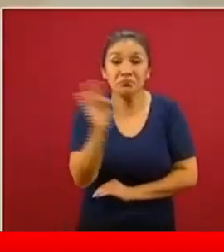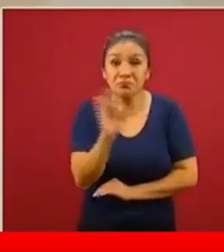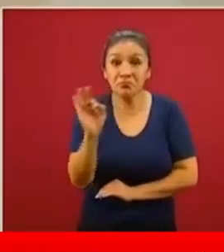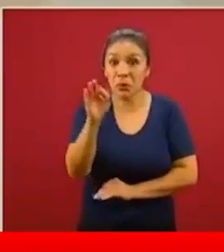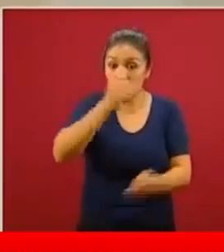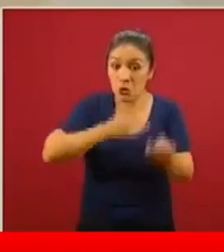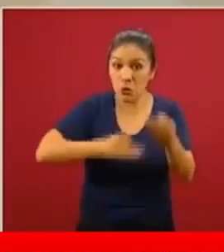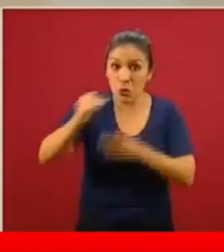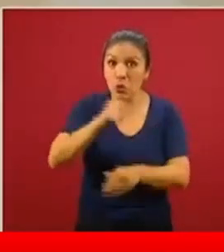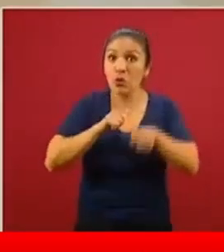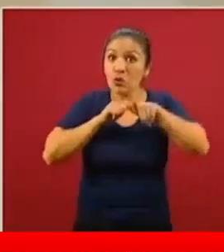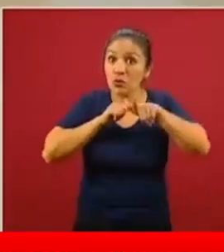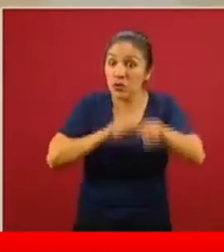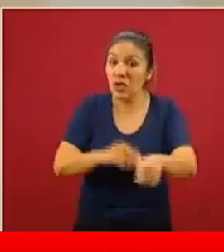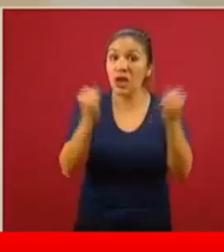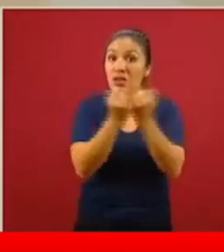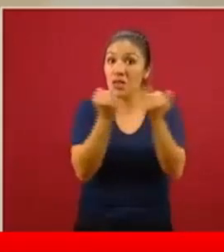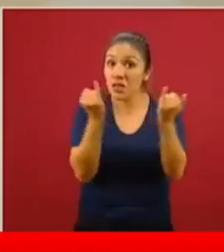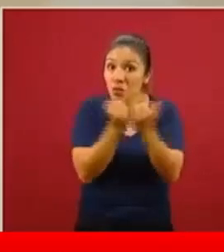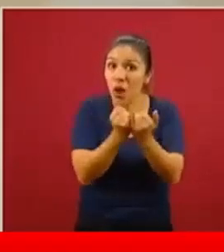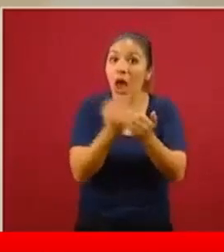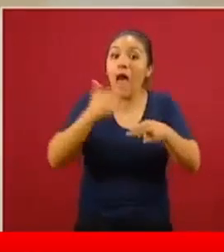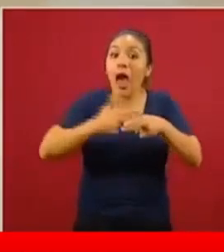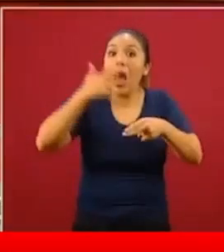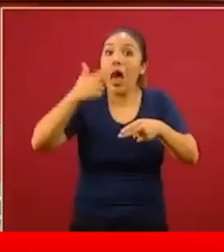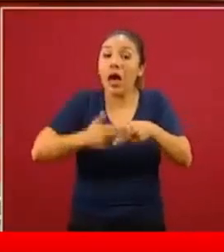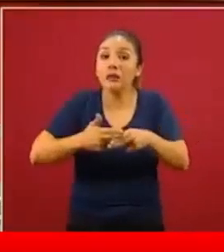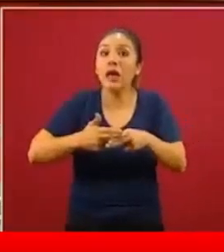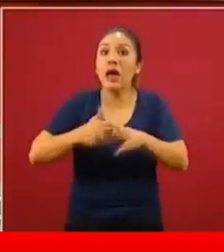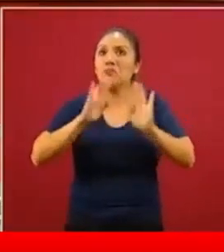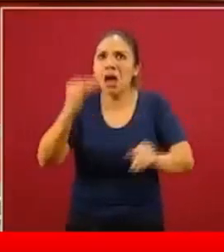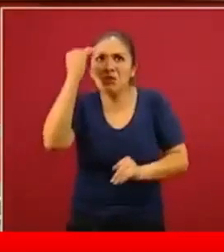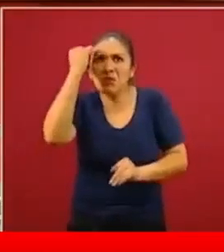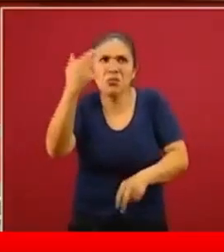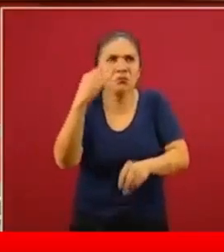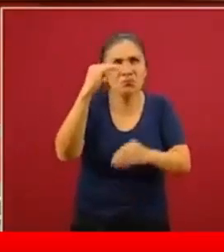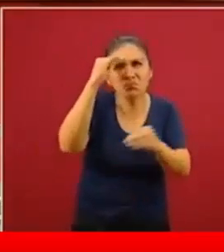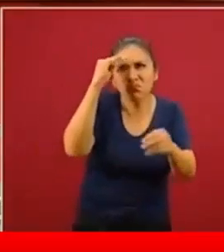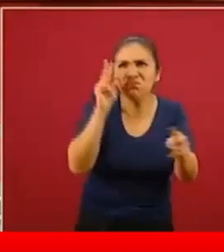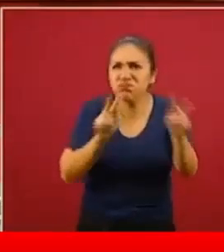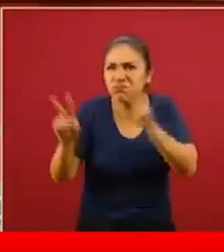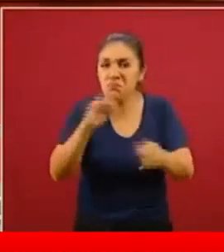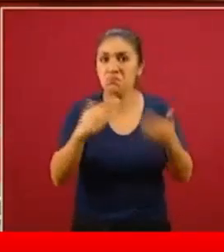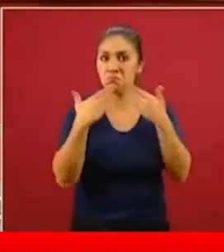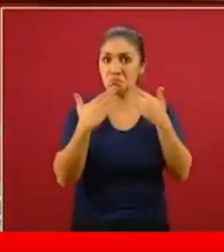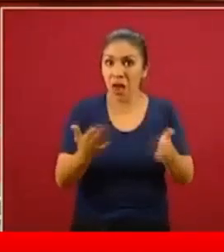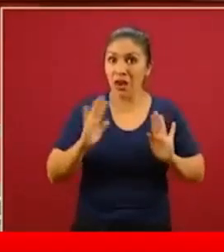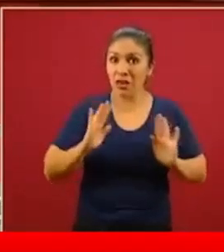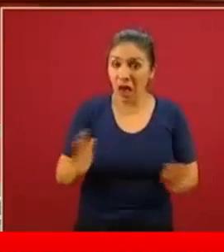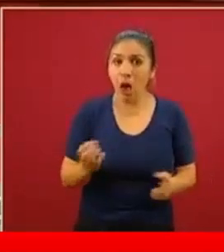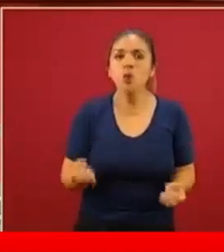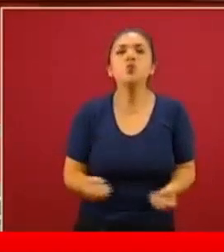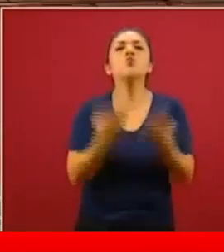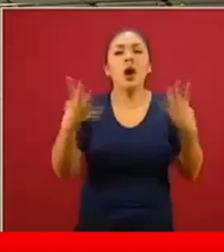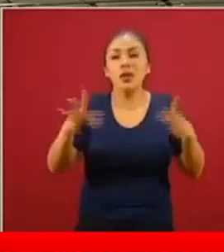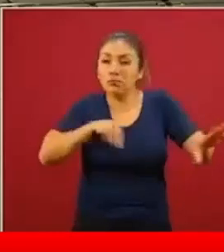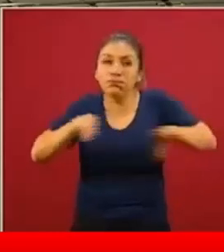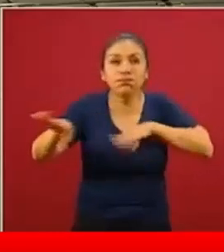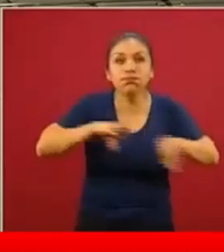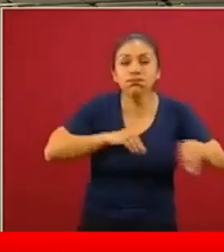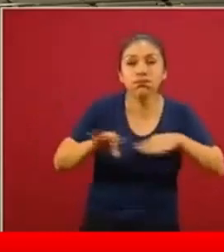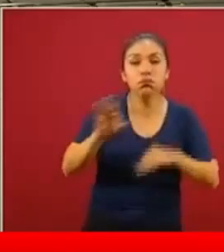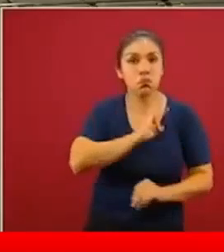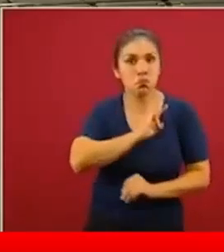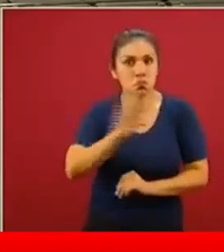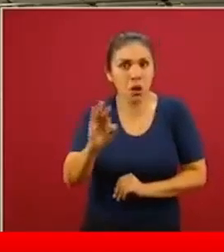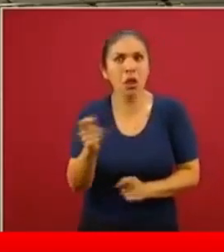mantenemos con estas intervenciones hasta un momento razonable en donde la cantidad de contagios se